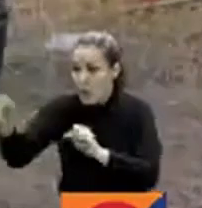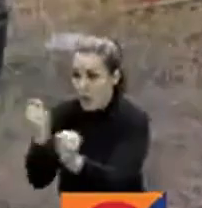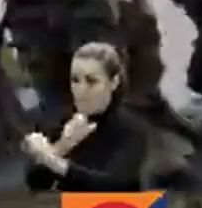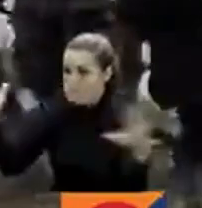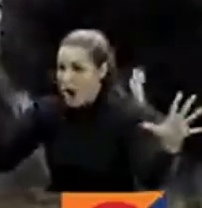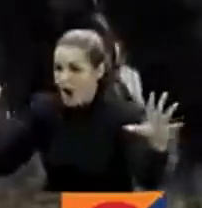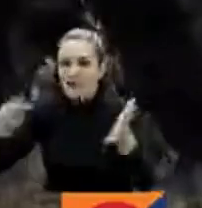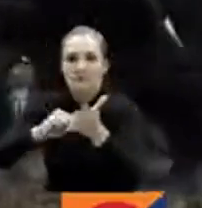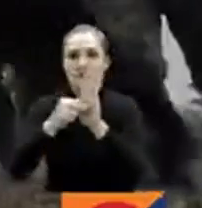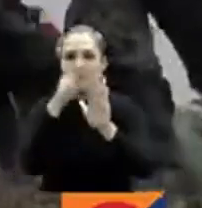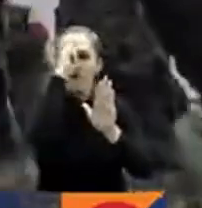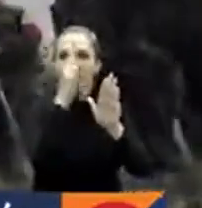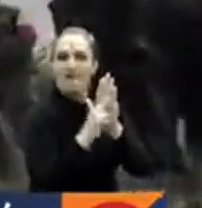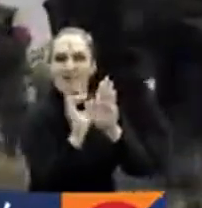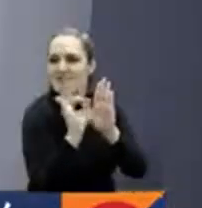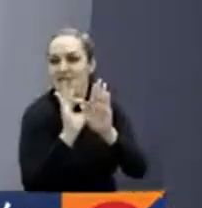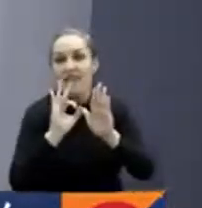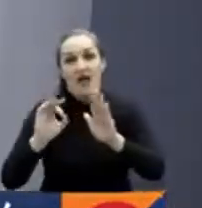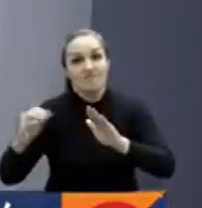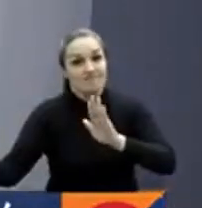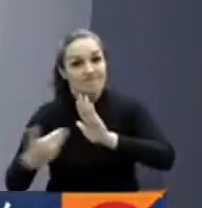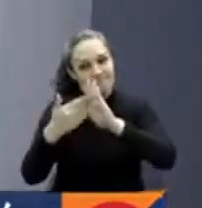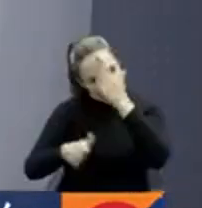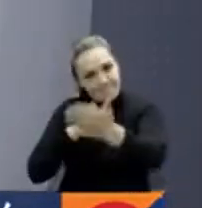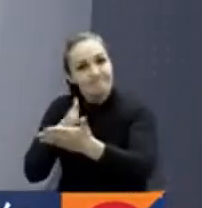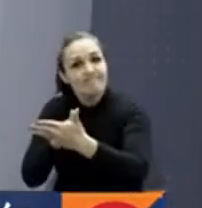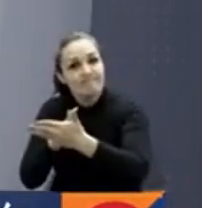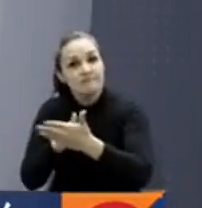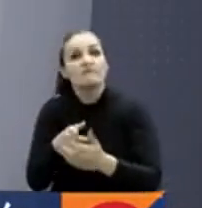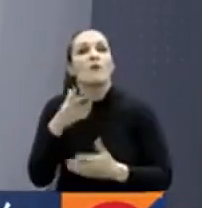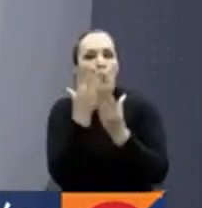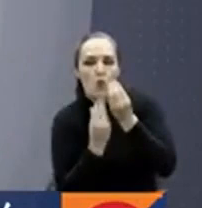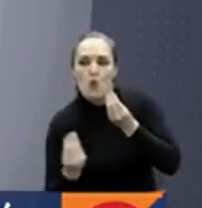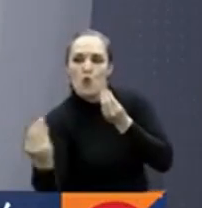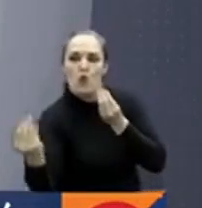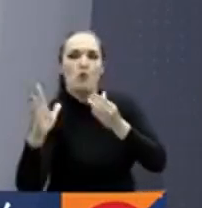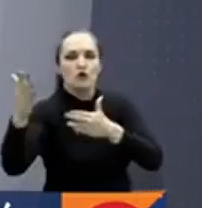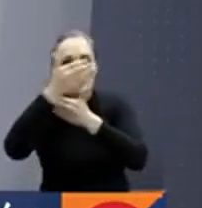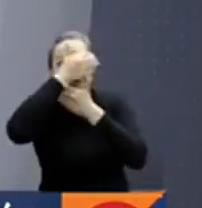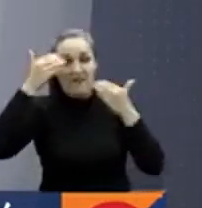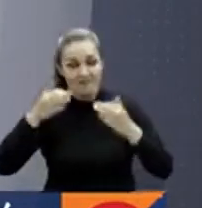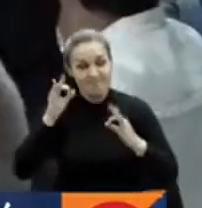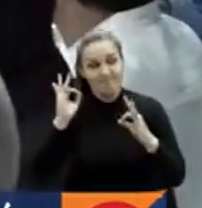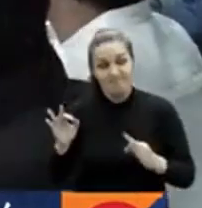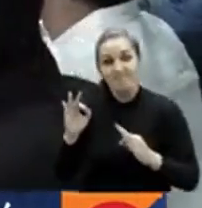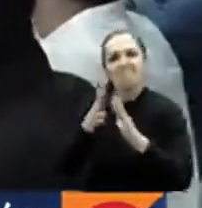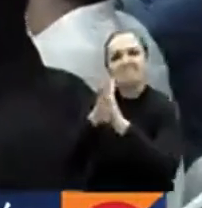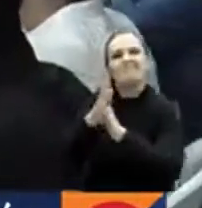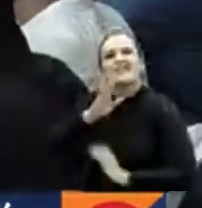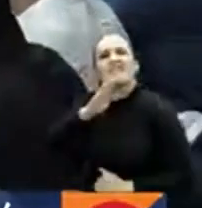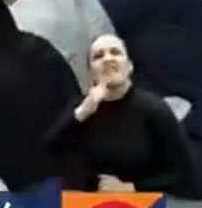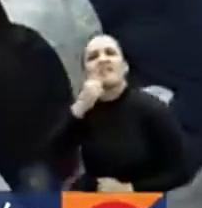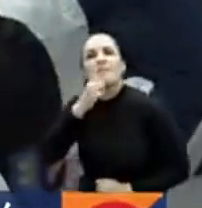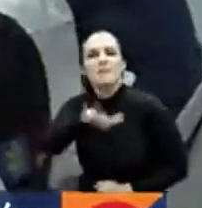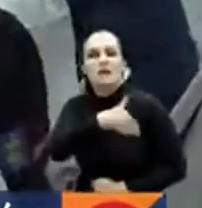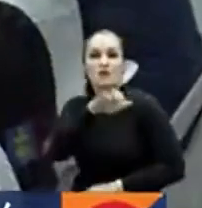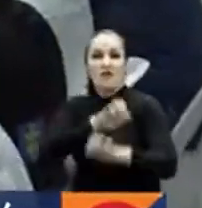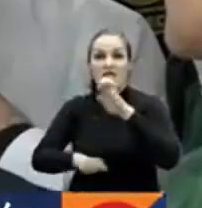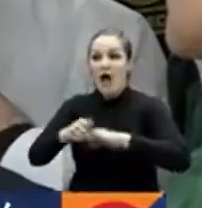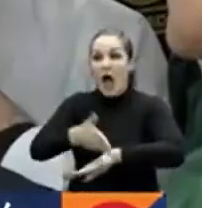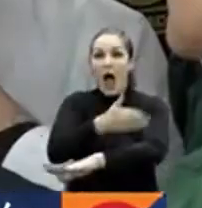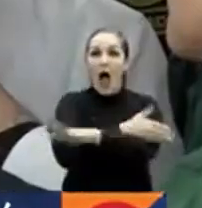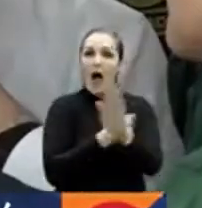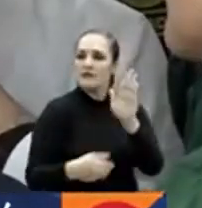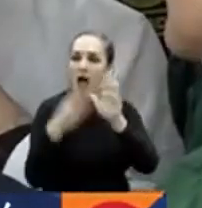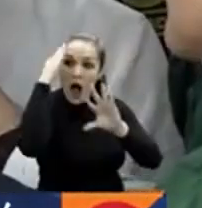estructura Jaime Martínez de las disidencias de las FARC está detrás del ataque en Jamundí, según el ministro de Defensa. Dice que incumplen el cese al